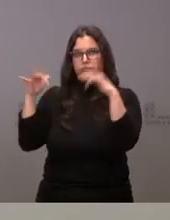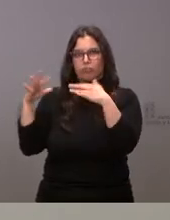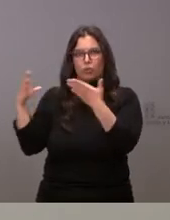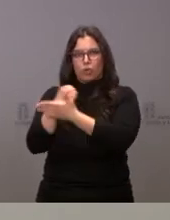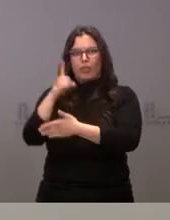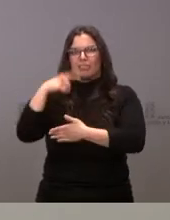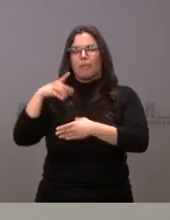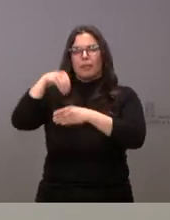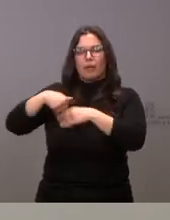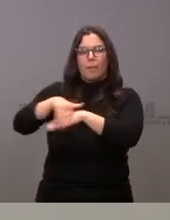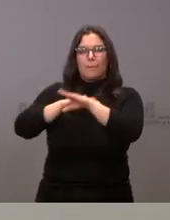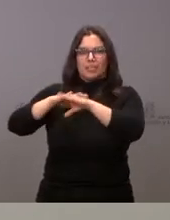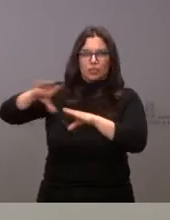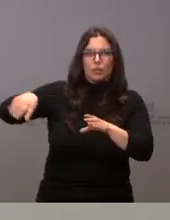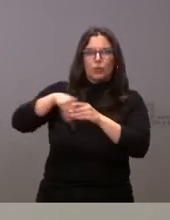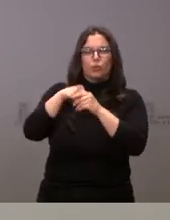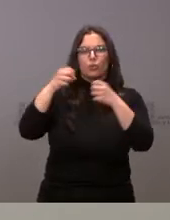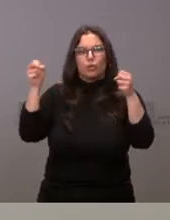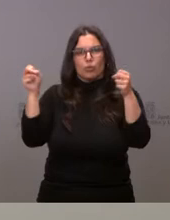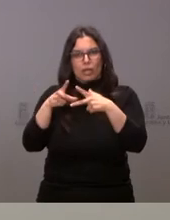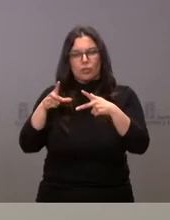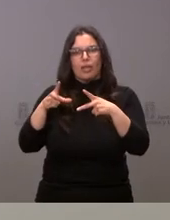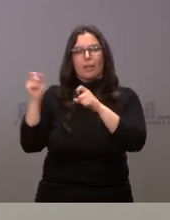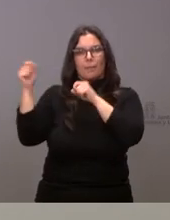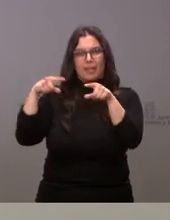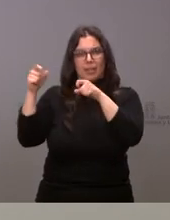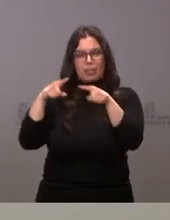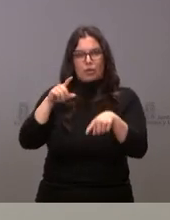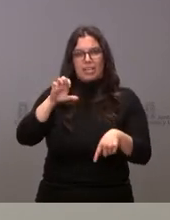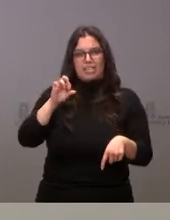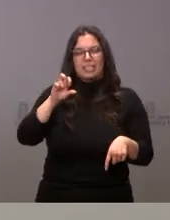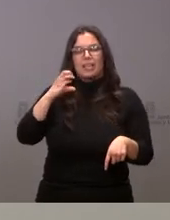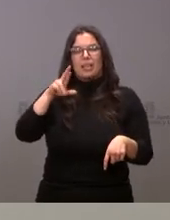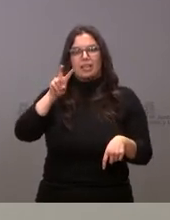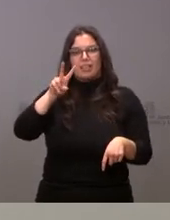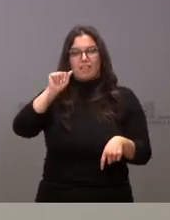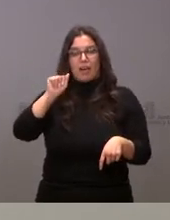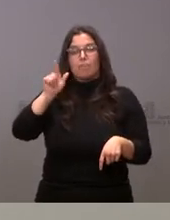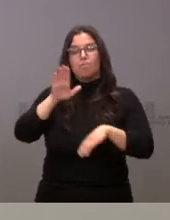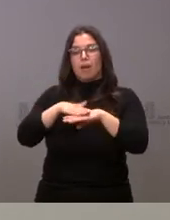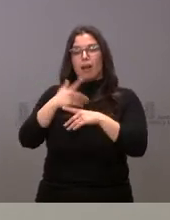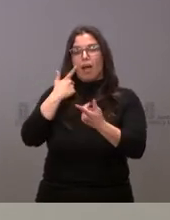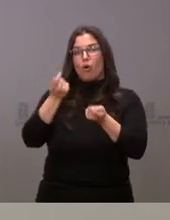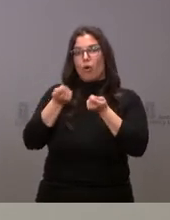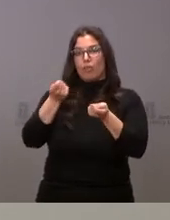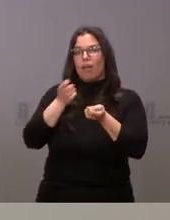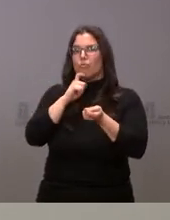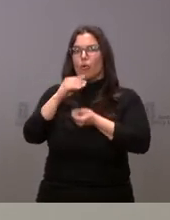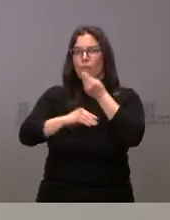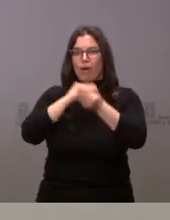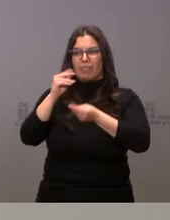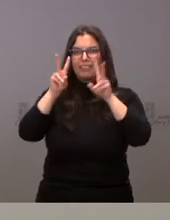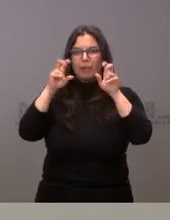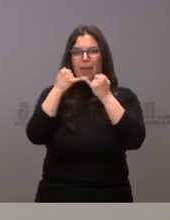también con el ministro de Inclusión, Seguridad Social y Migraciones, José Luis Escrivá para tratar asuntos de coordinación en relación con la crisis humanitaria